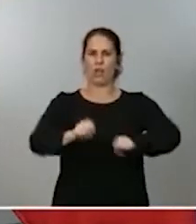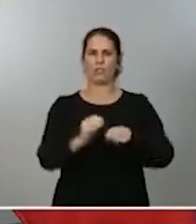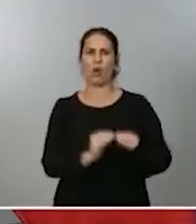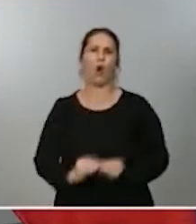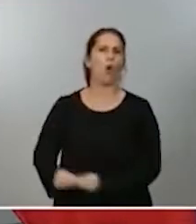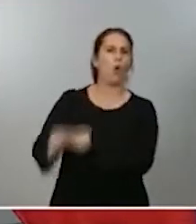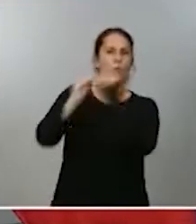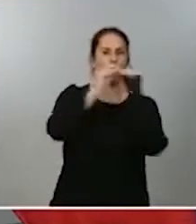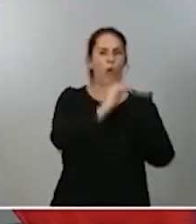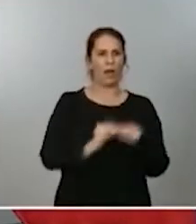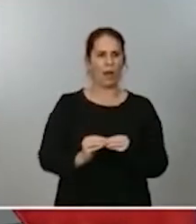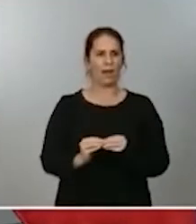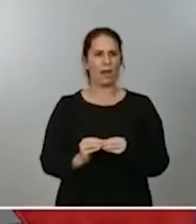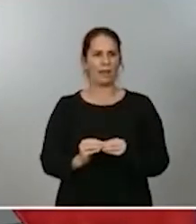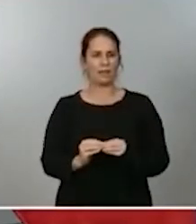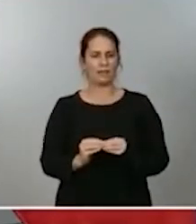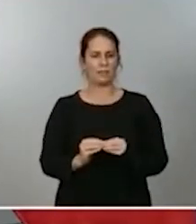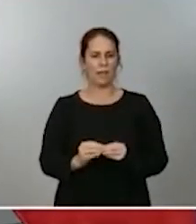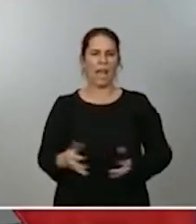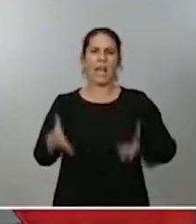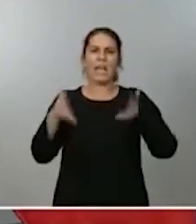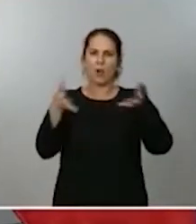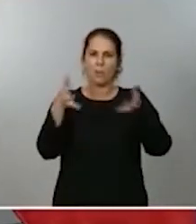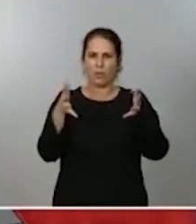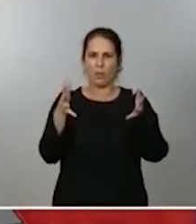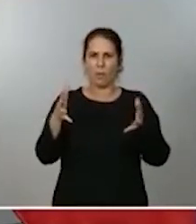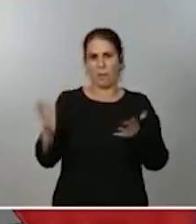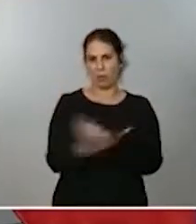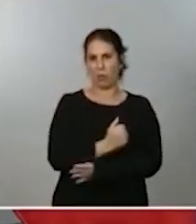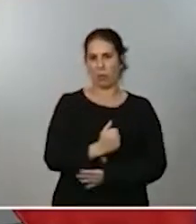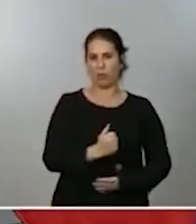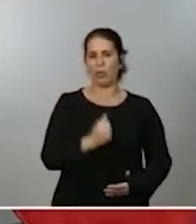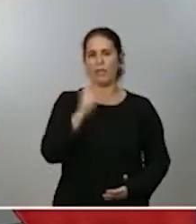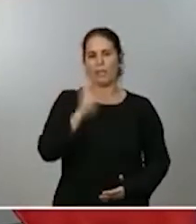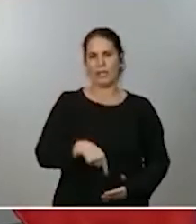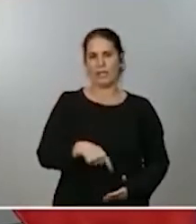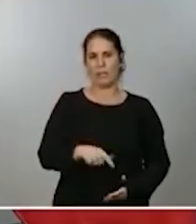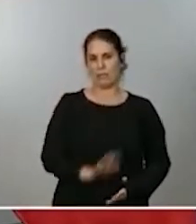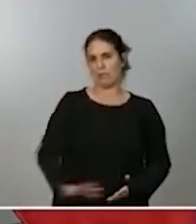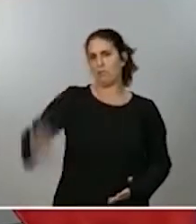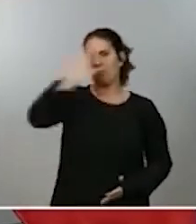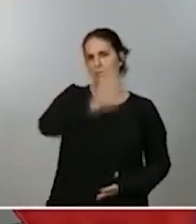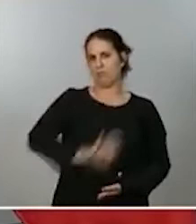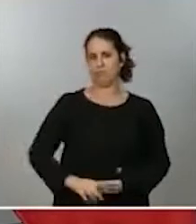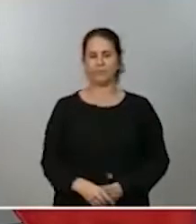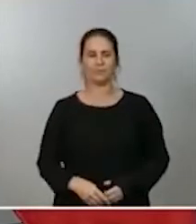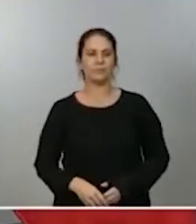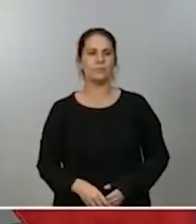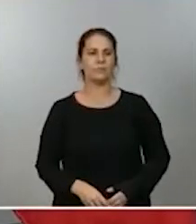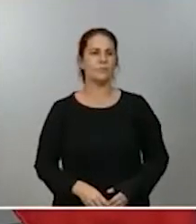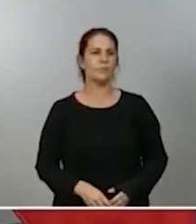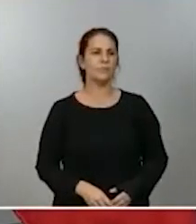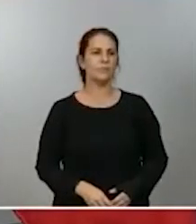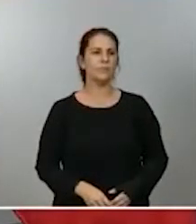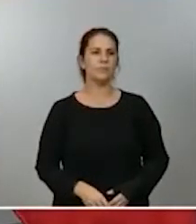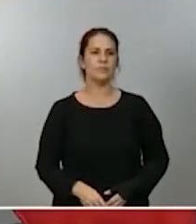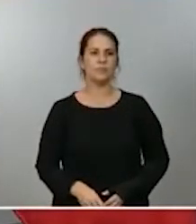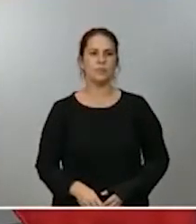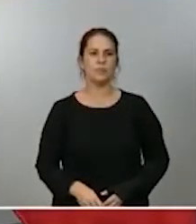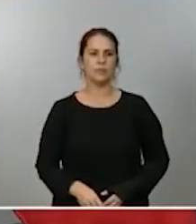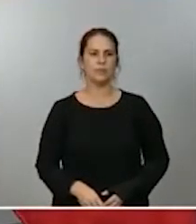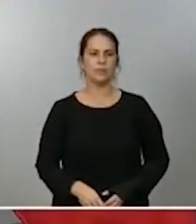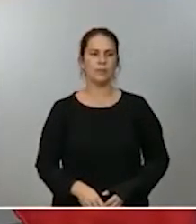recomendaciones para todo y para el conjunto del territorio. Insisto, recomendaciones que, según este estado de alarma,